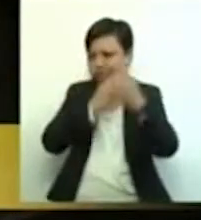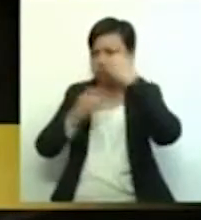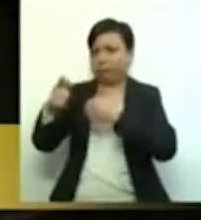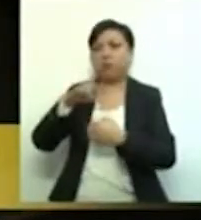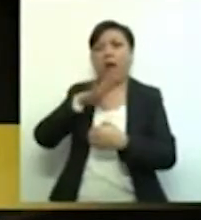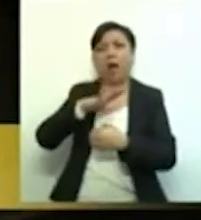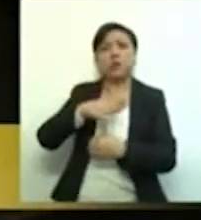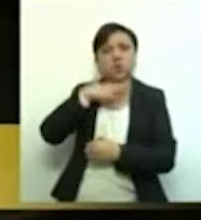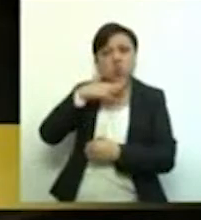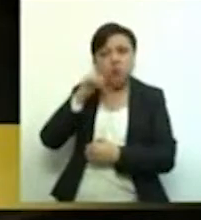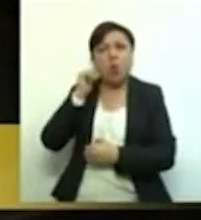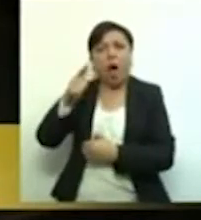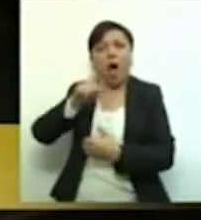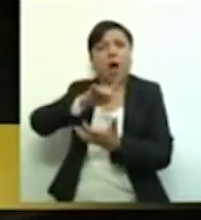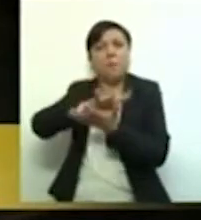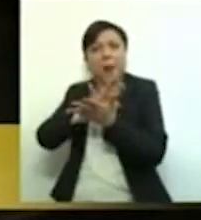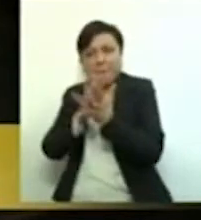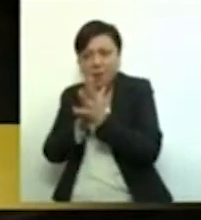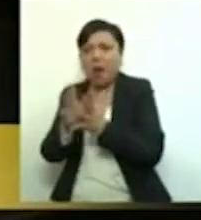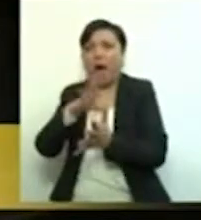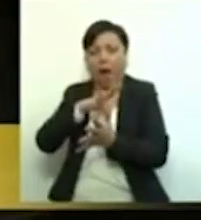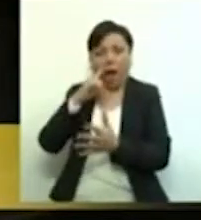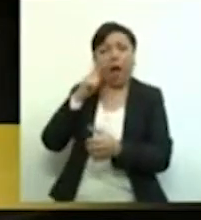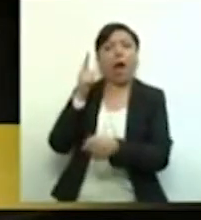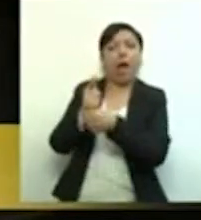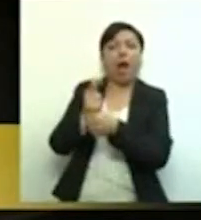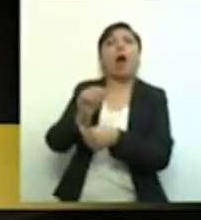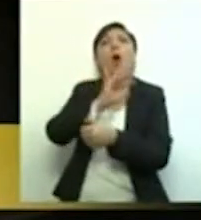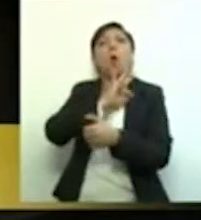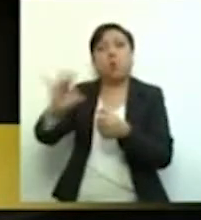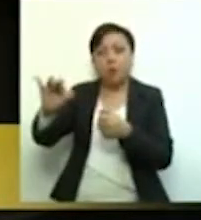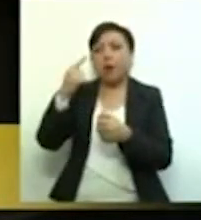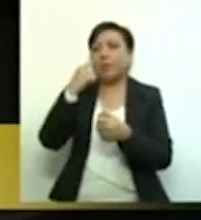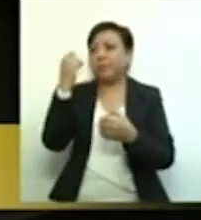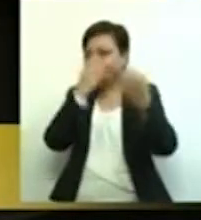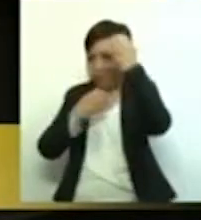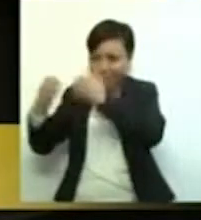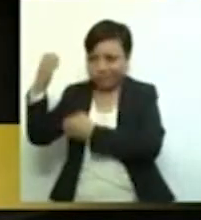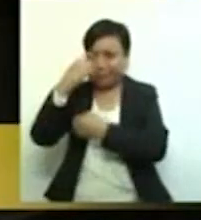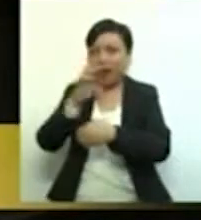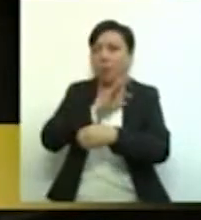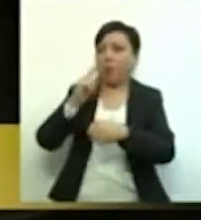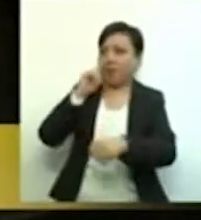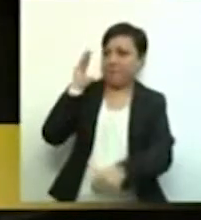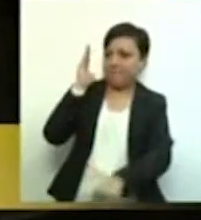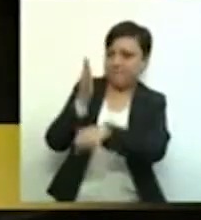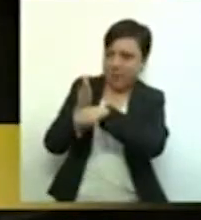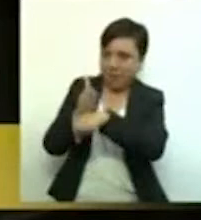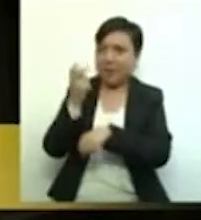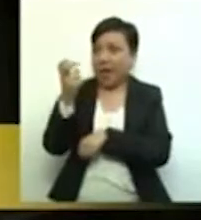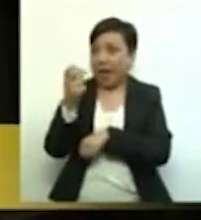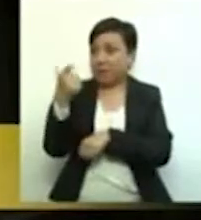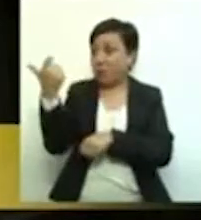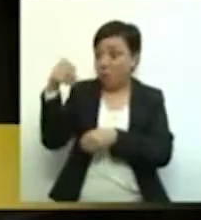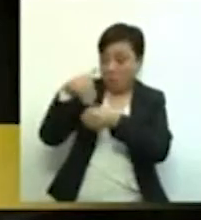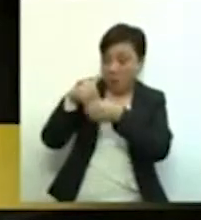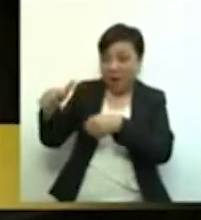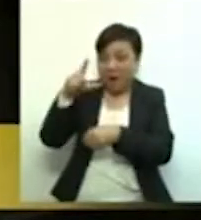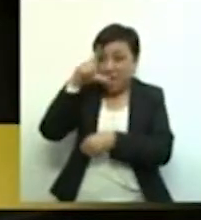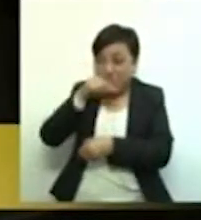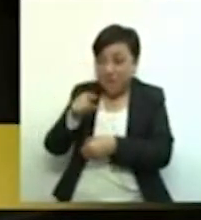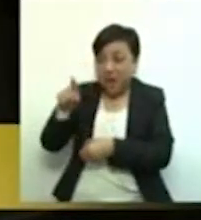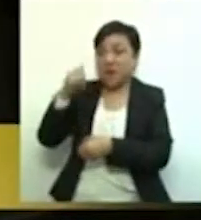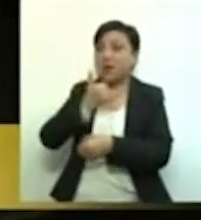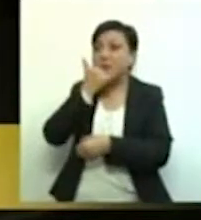irregularidad que exista. Si hay fallas, la responsabilidad no está en el instrumento llamado fideicomiso, sino